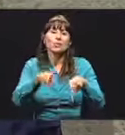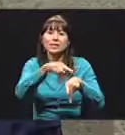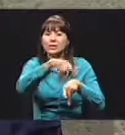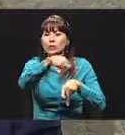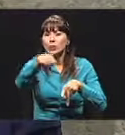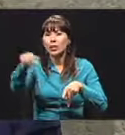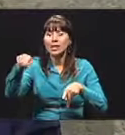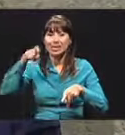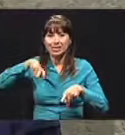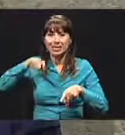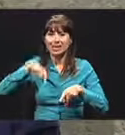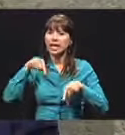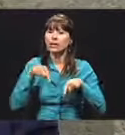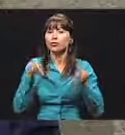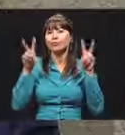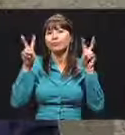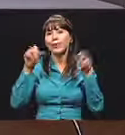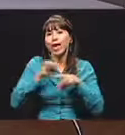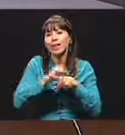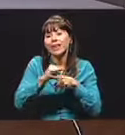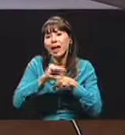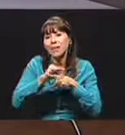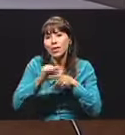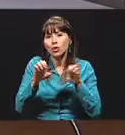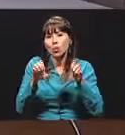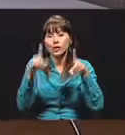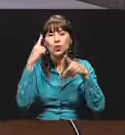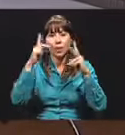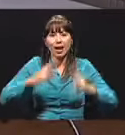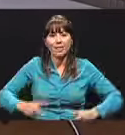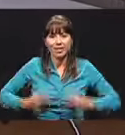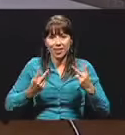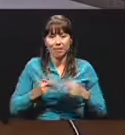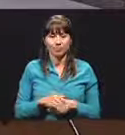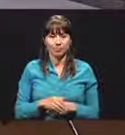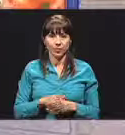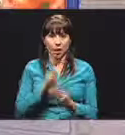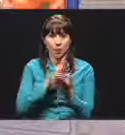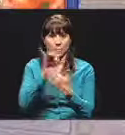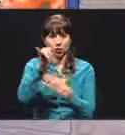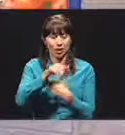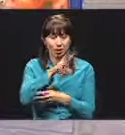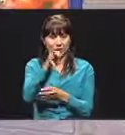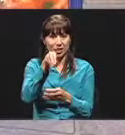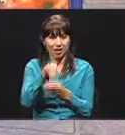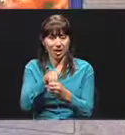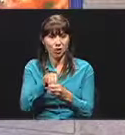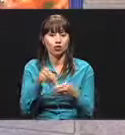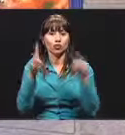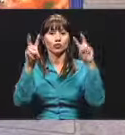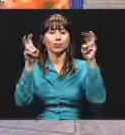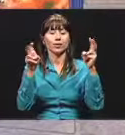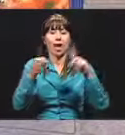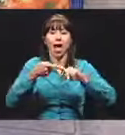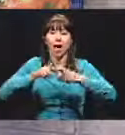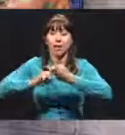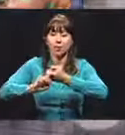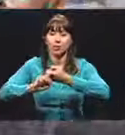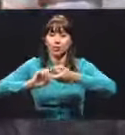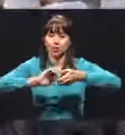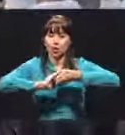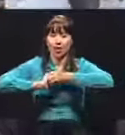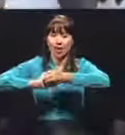de entrenamiento, educación para la vida. Dentro de los proyectos internos encontramos el amigo solidario.